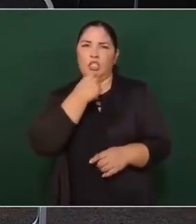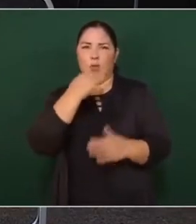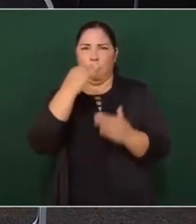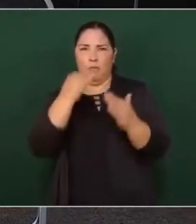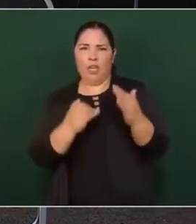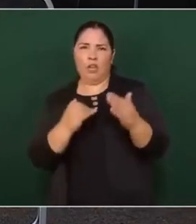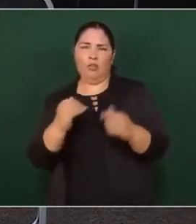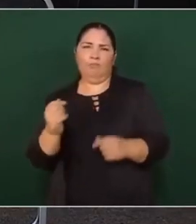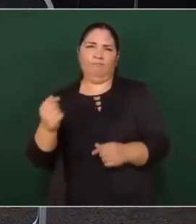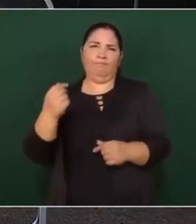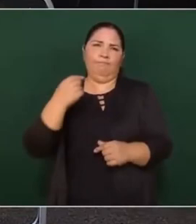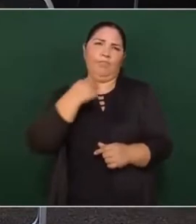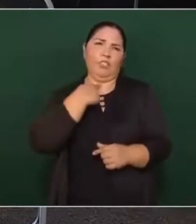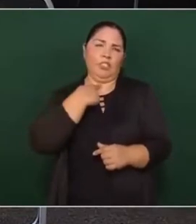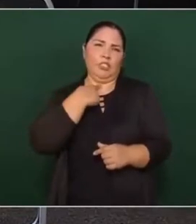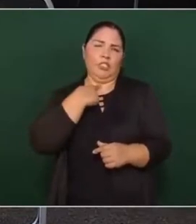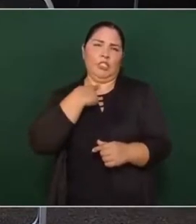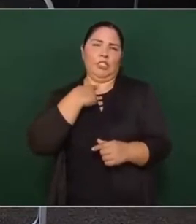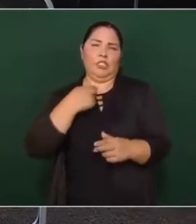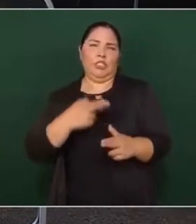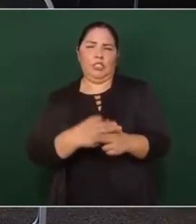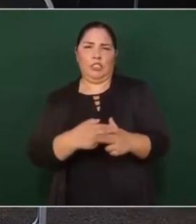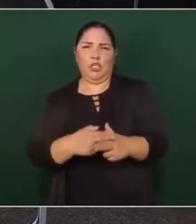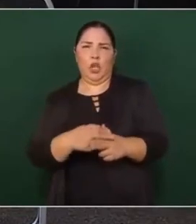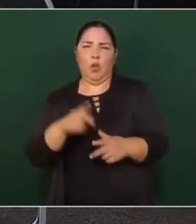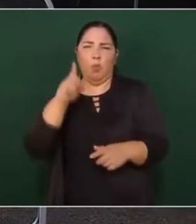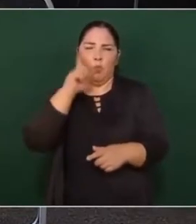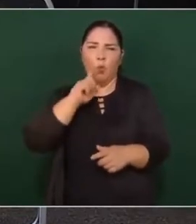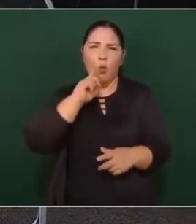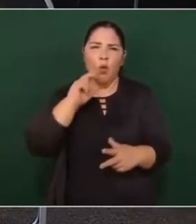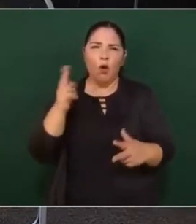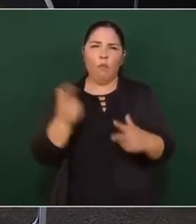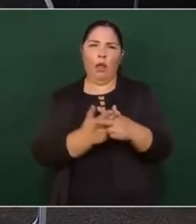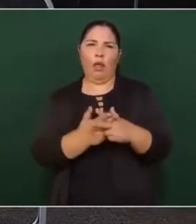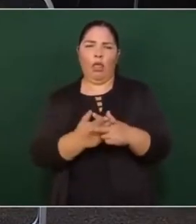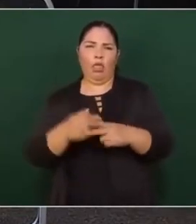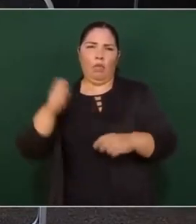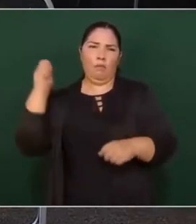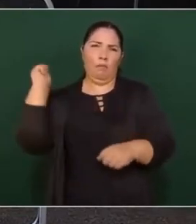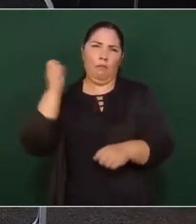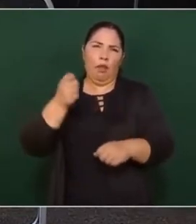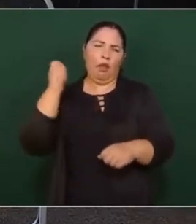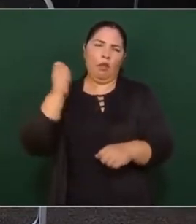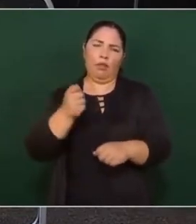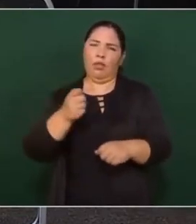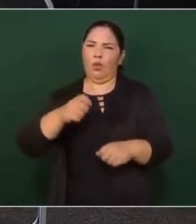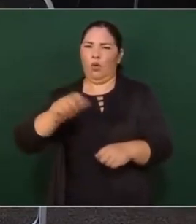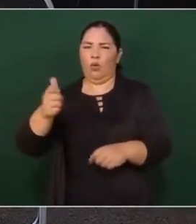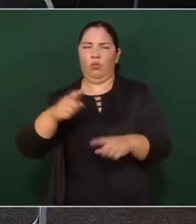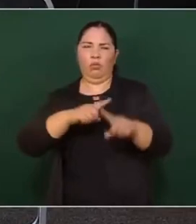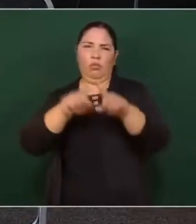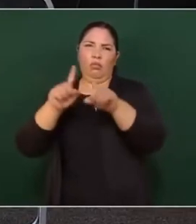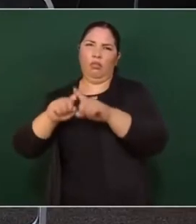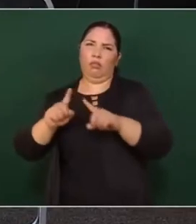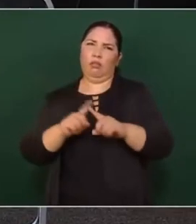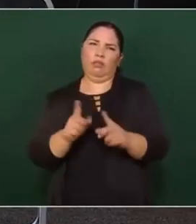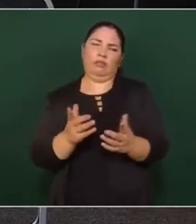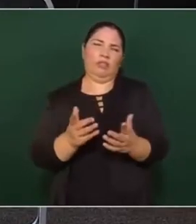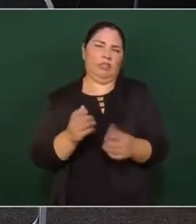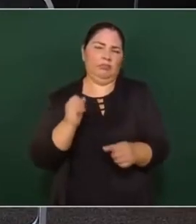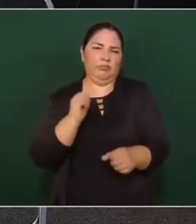asesinadas por machetazos, mujeres asesinadas por martillazos, incluso pues otro tipo de